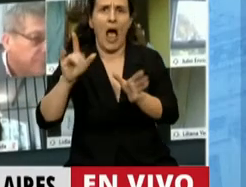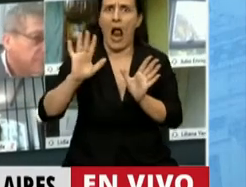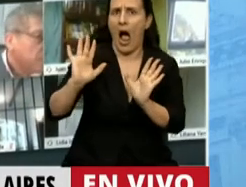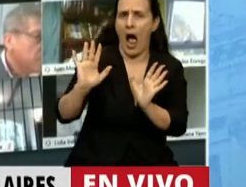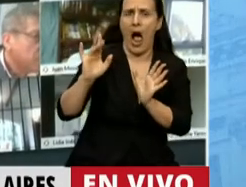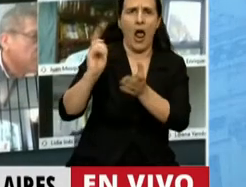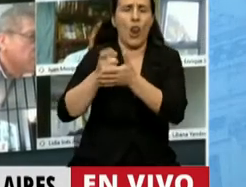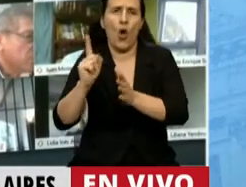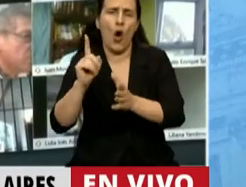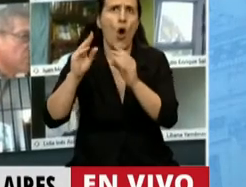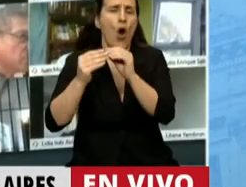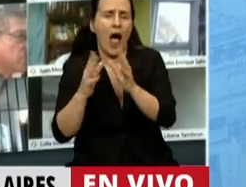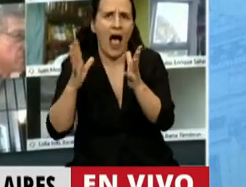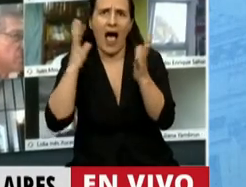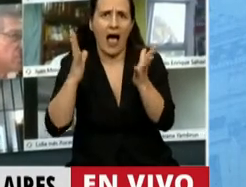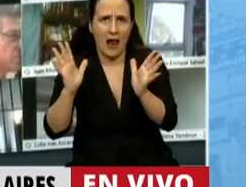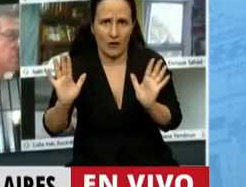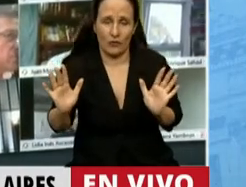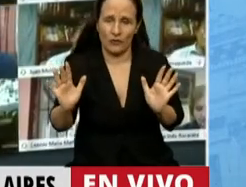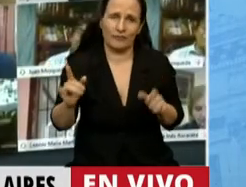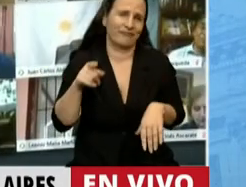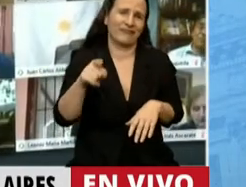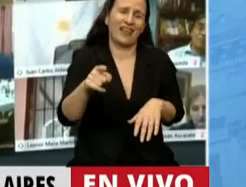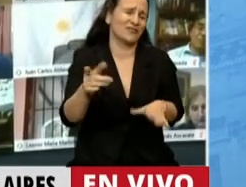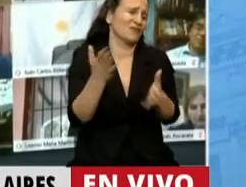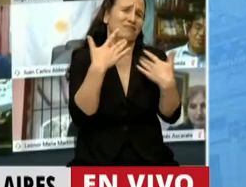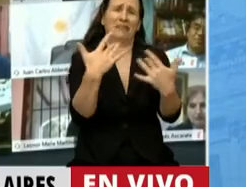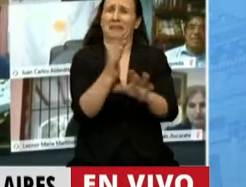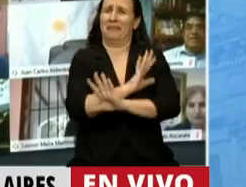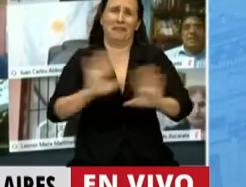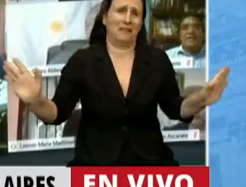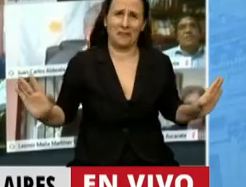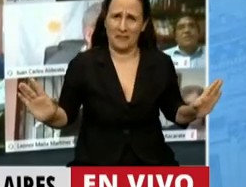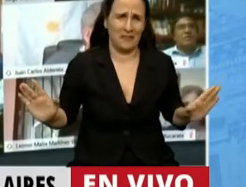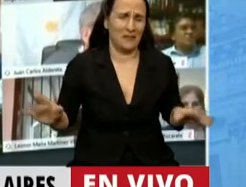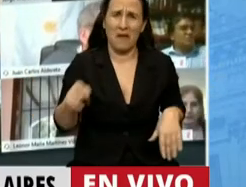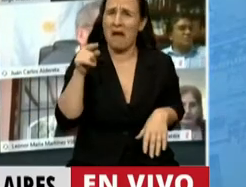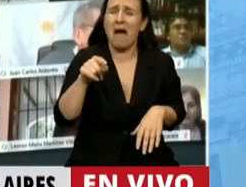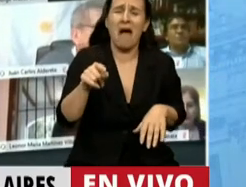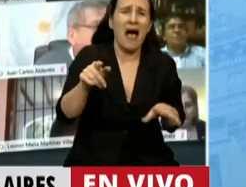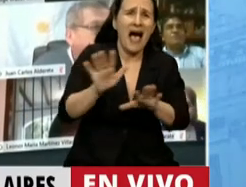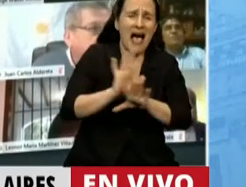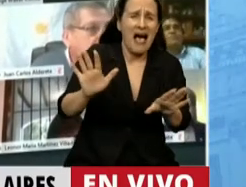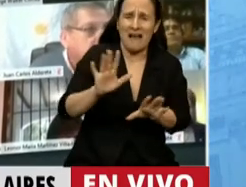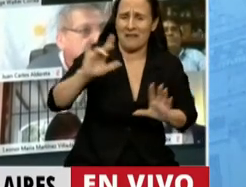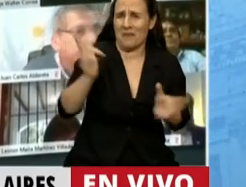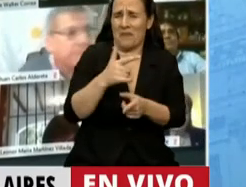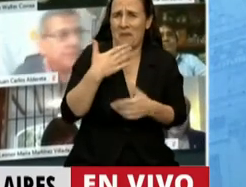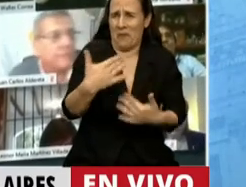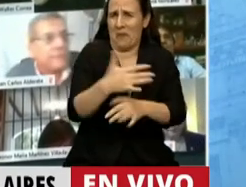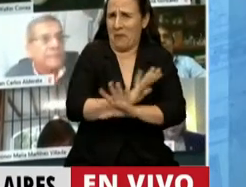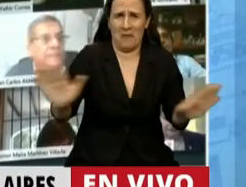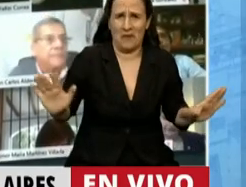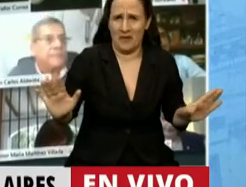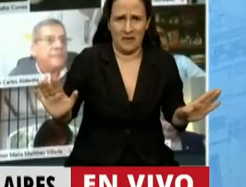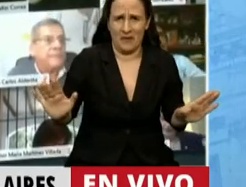tengan algún conflicto. Es un escándalo. Un escándalo por donde se lo mire. Y entonces, yo quiero